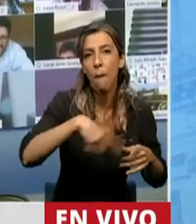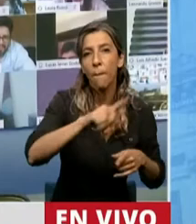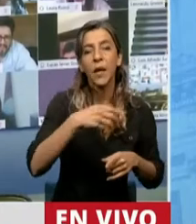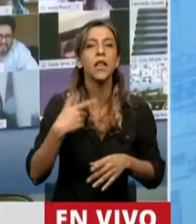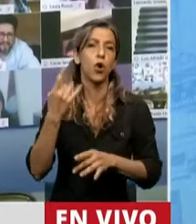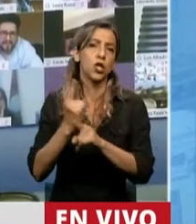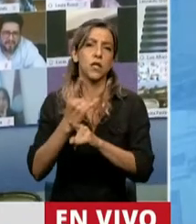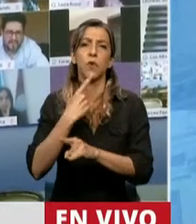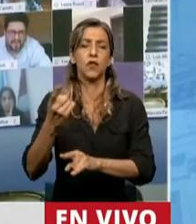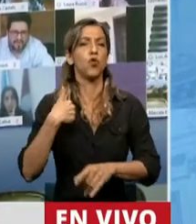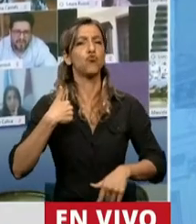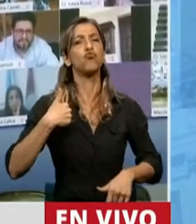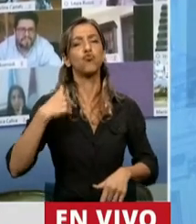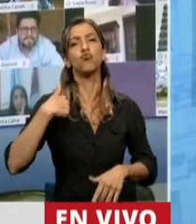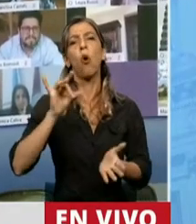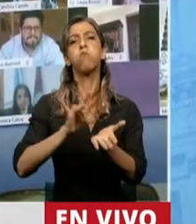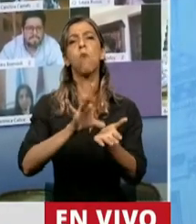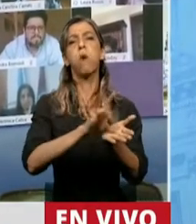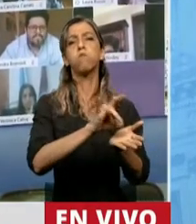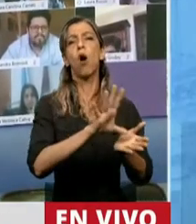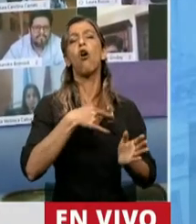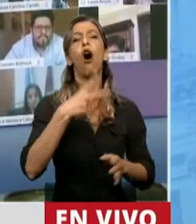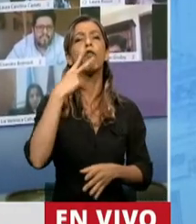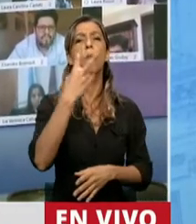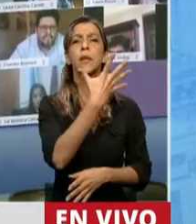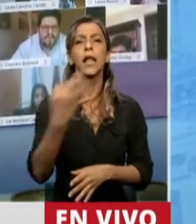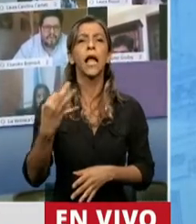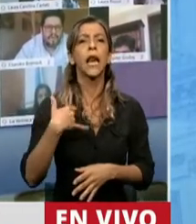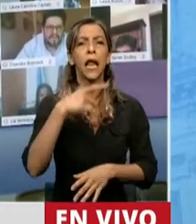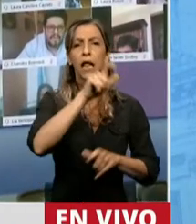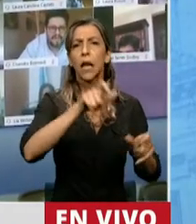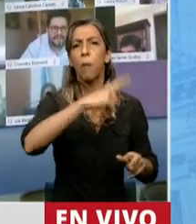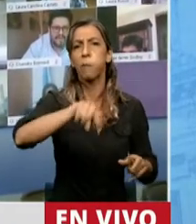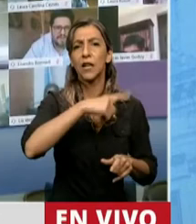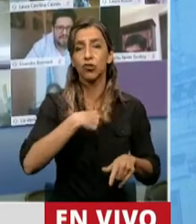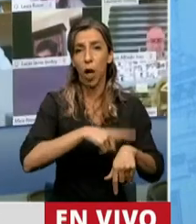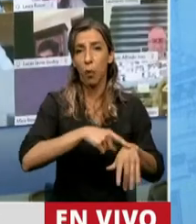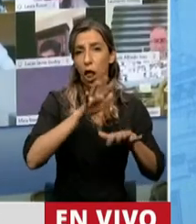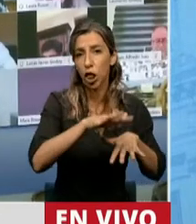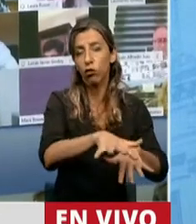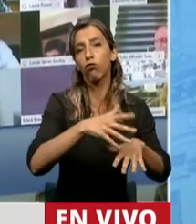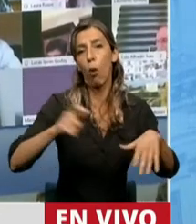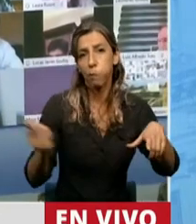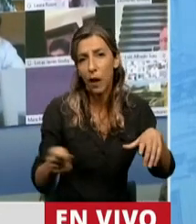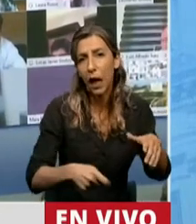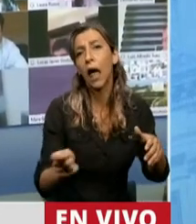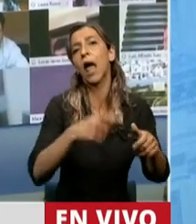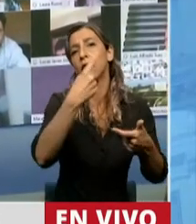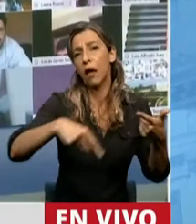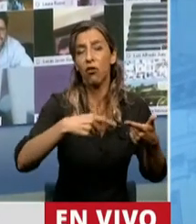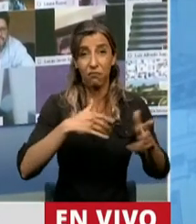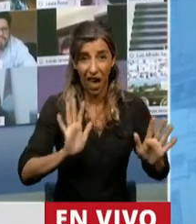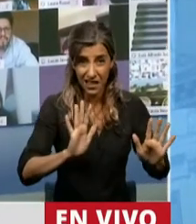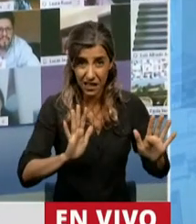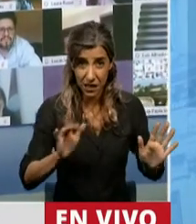desalojó 2.500 piquetes y barrios populares, inclusive con topadoras, y lo dice orgulloso. Ese es el